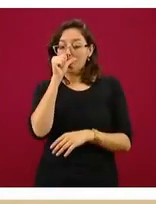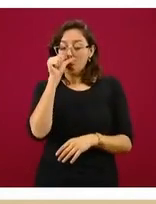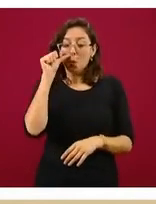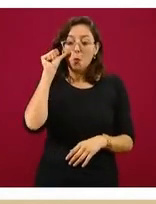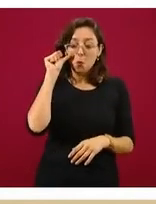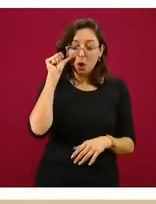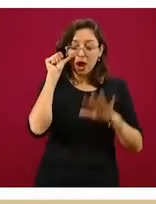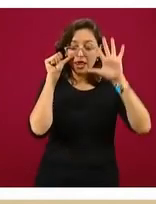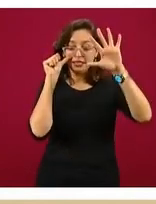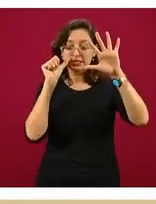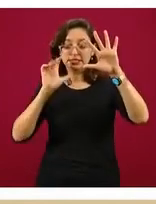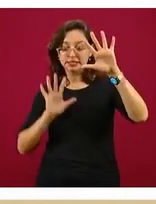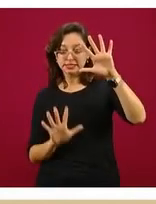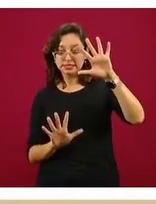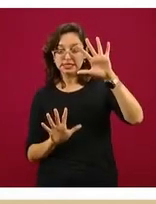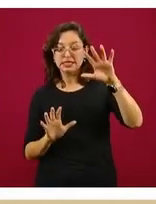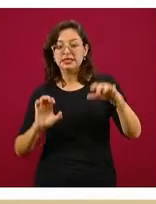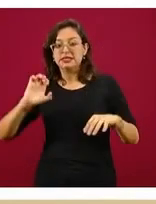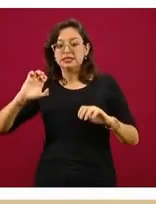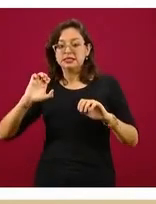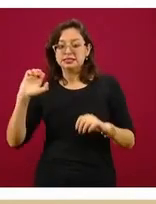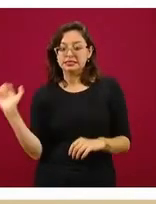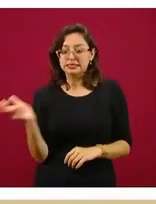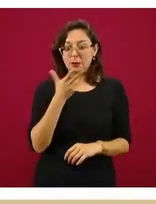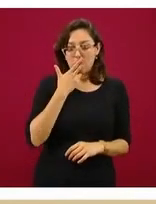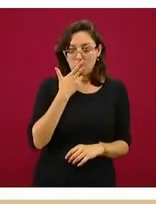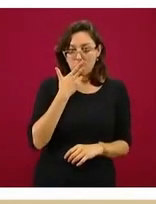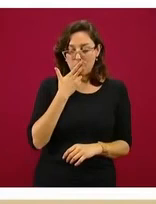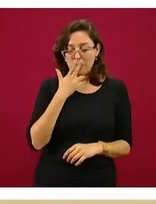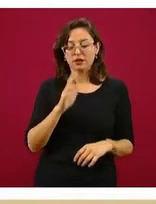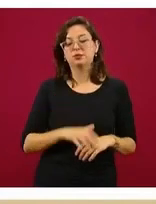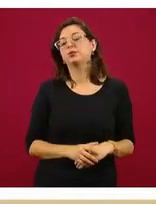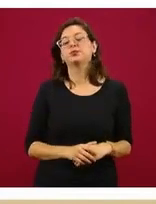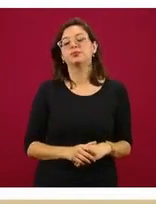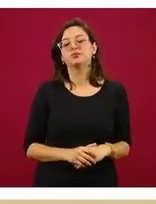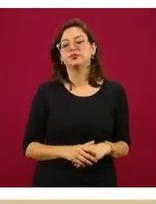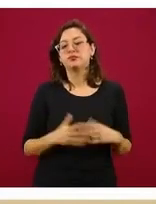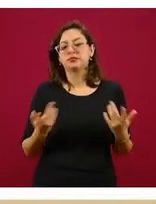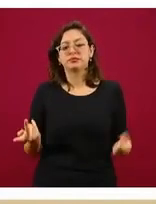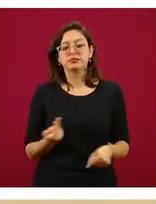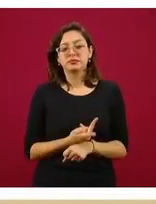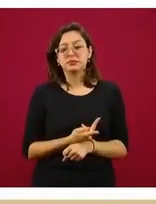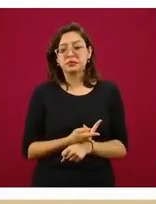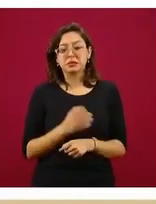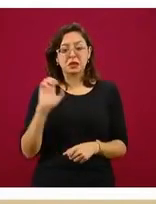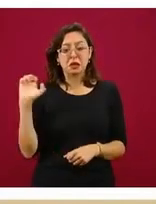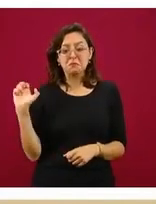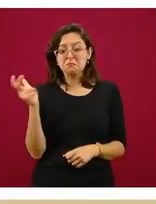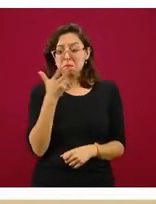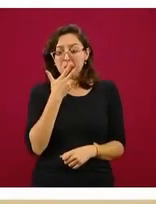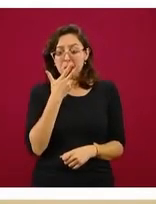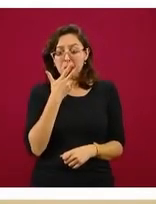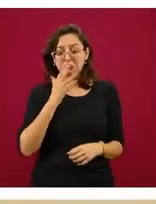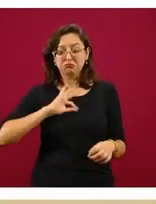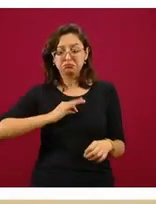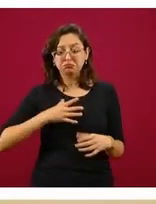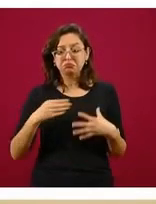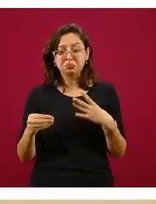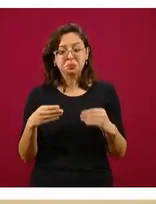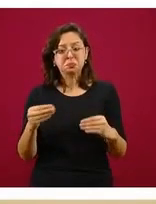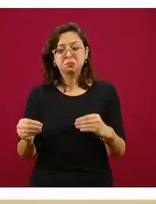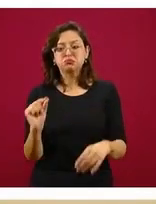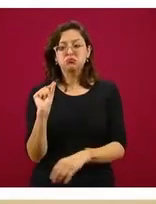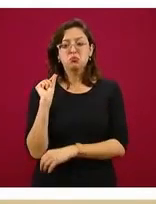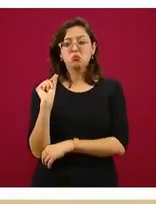la región Chihuahua. La región Chihuahua tiene una menor actividad del virus y la